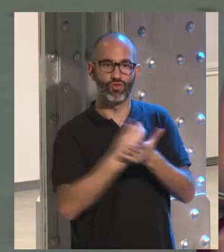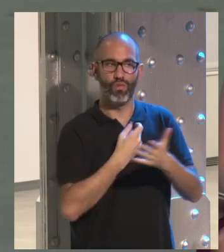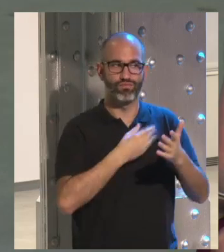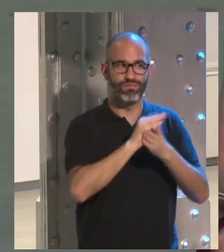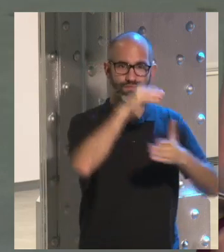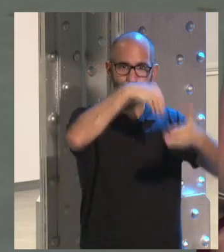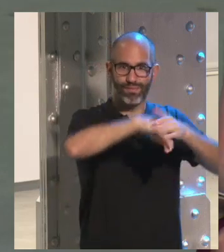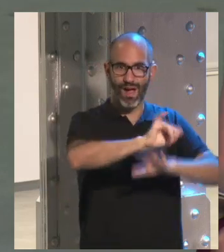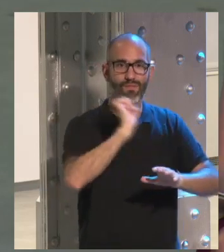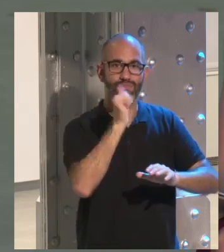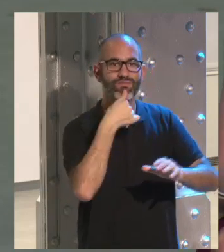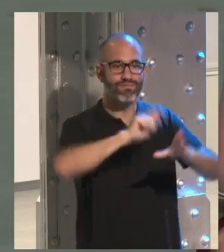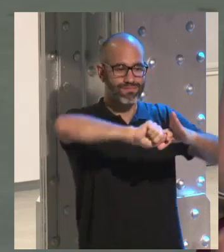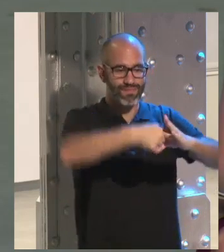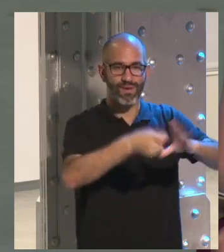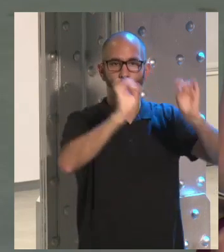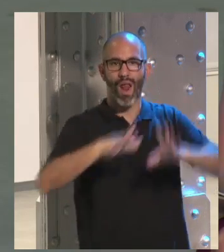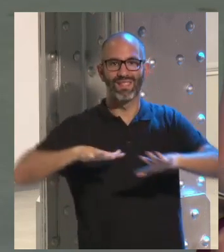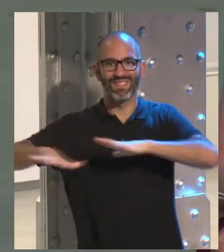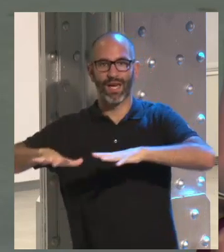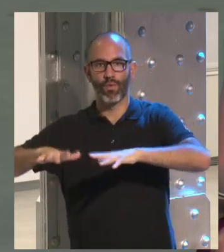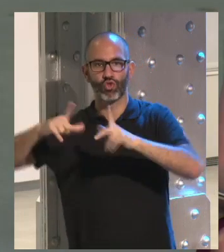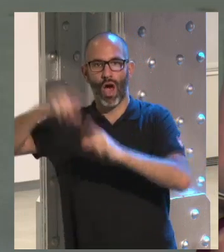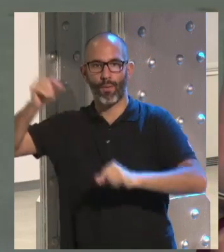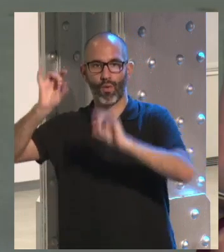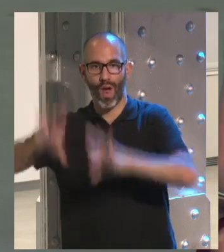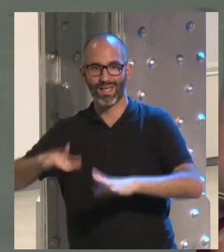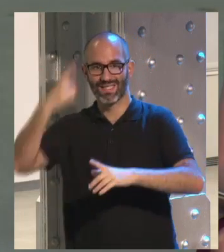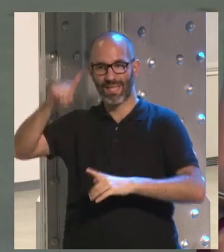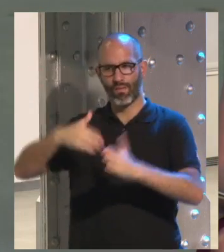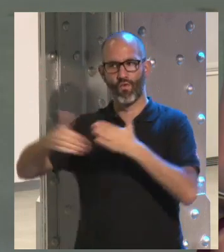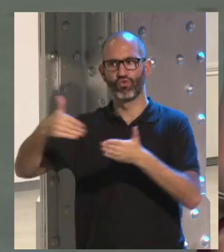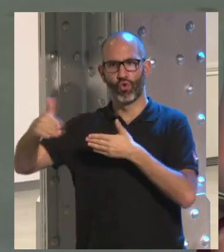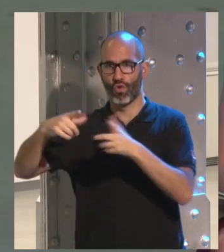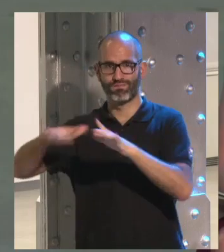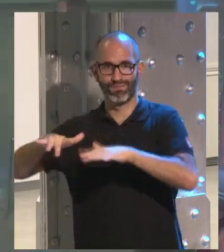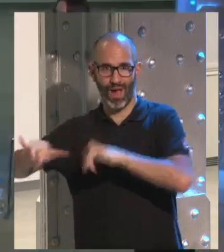que es como el gran terremoto de Japón, que se sabe qué va a ocurrir, pero no se sabe cuándo.